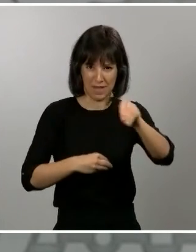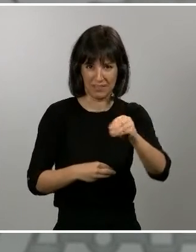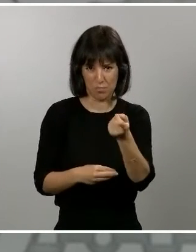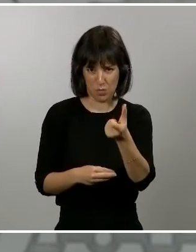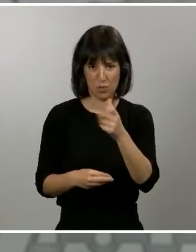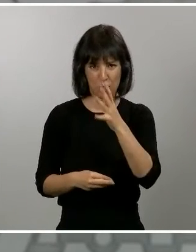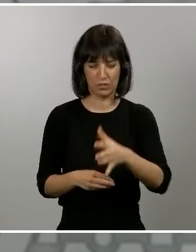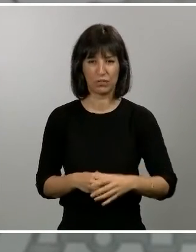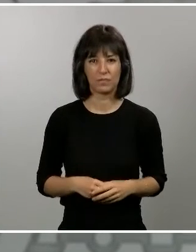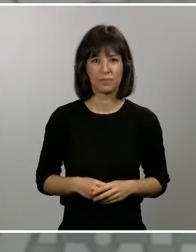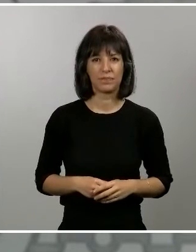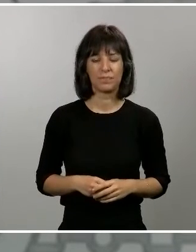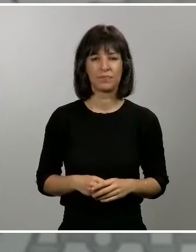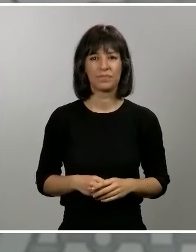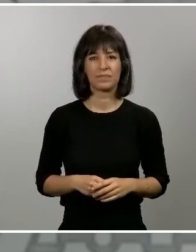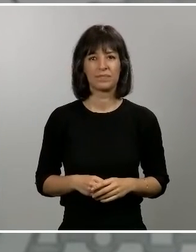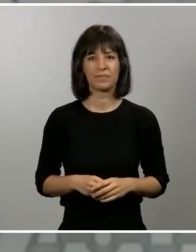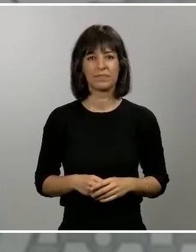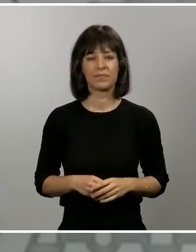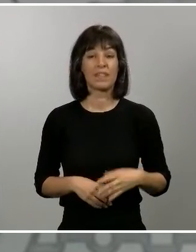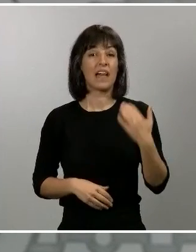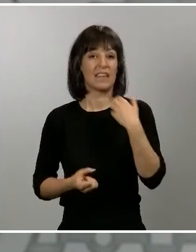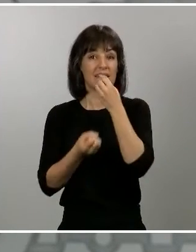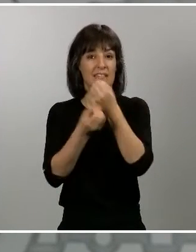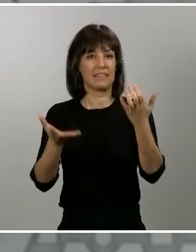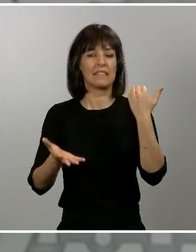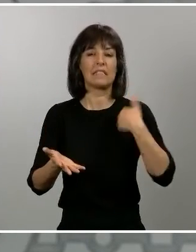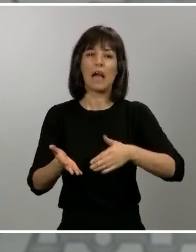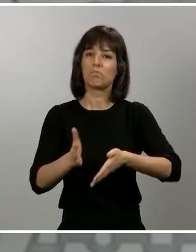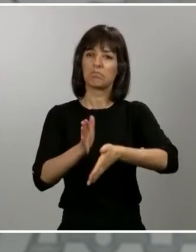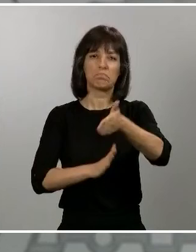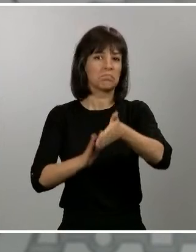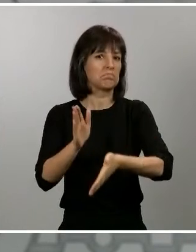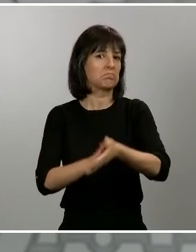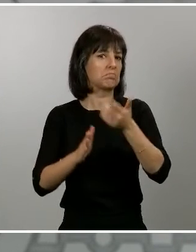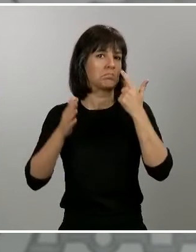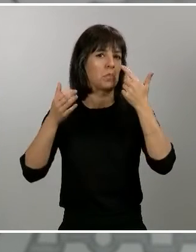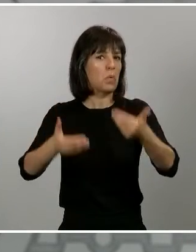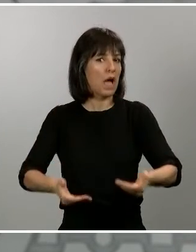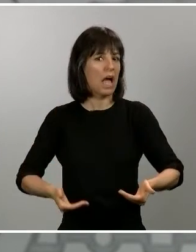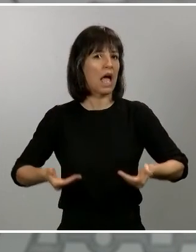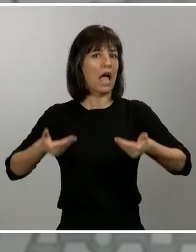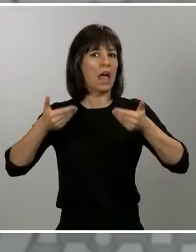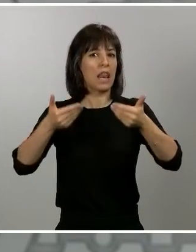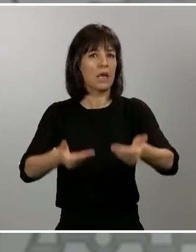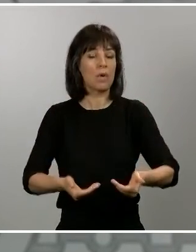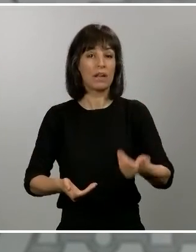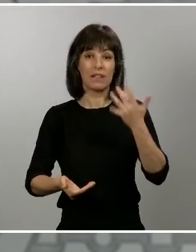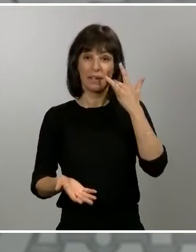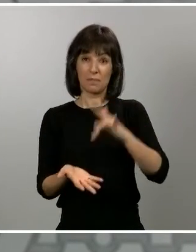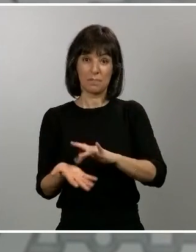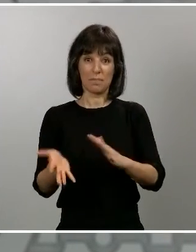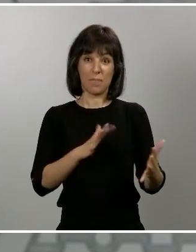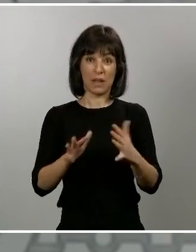Como les dije ayer, la tendencia general se mantiene. Desde el día 25 de marzo hemos notado un cambio en